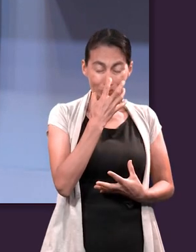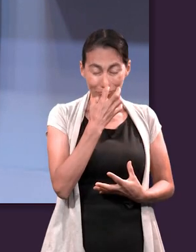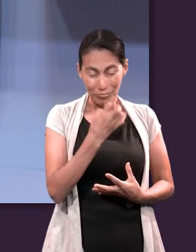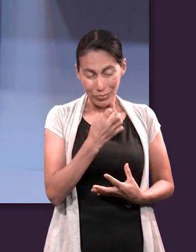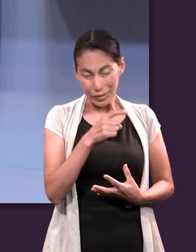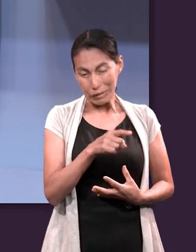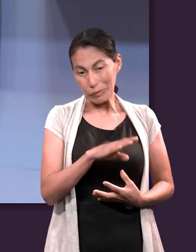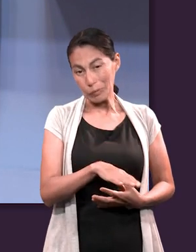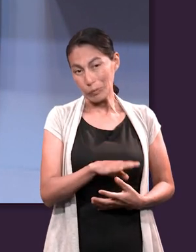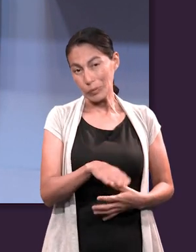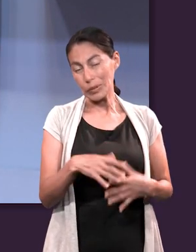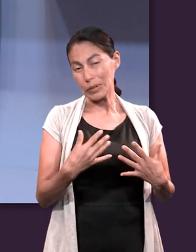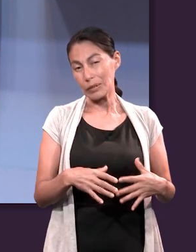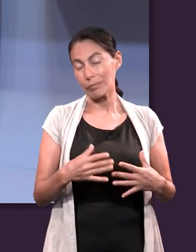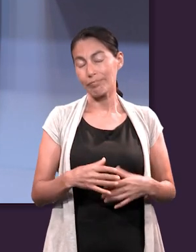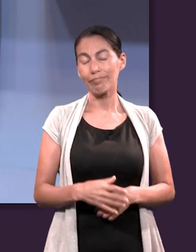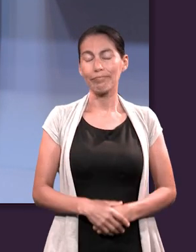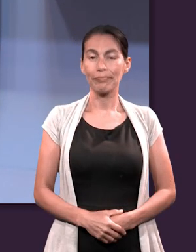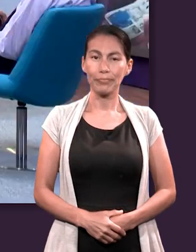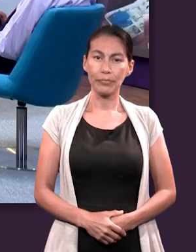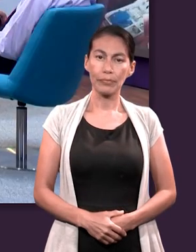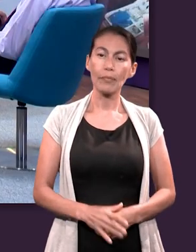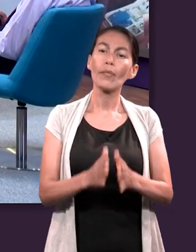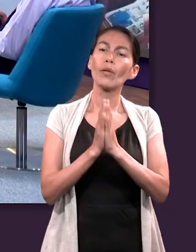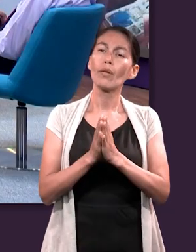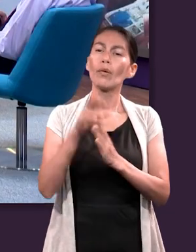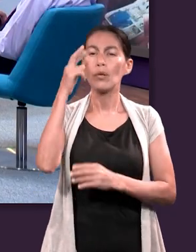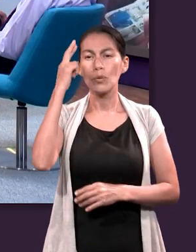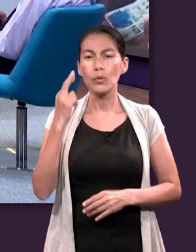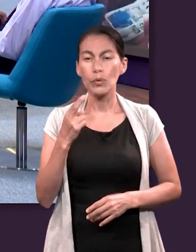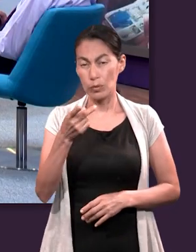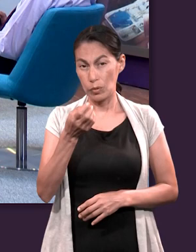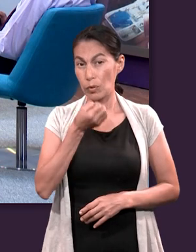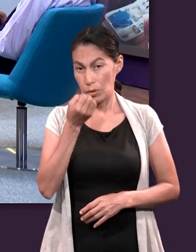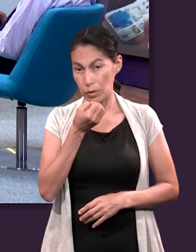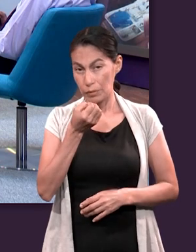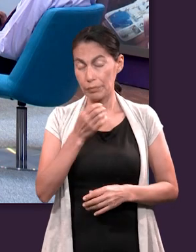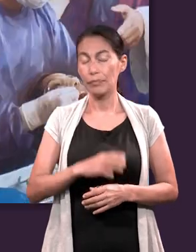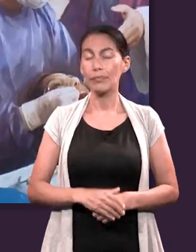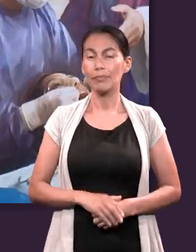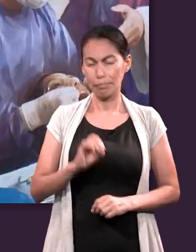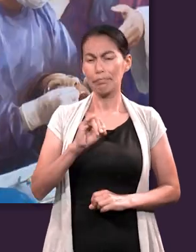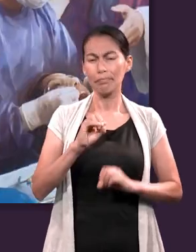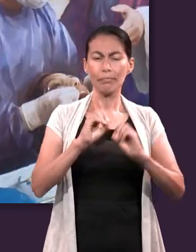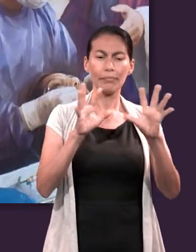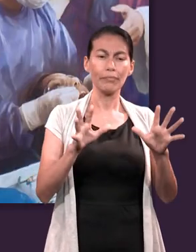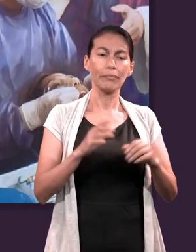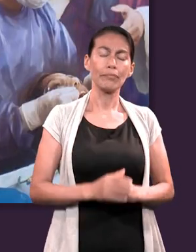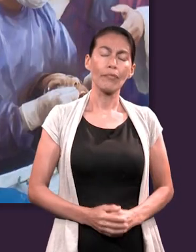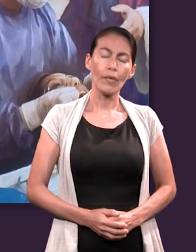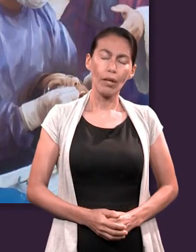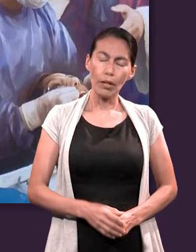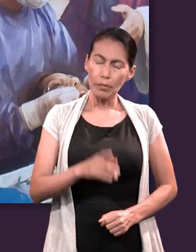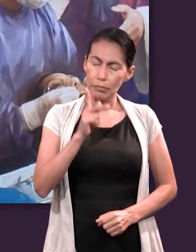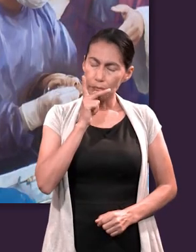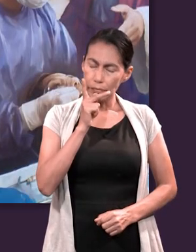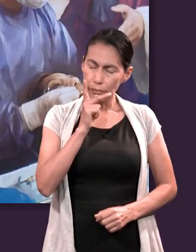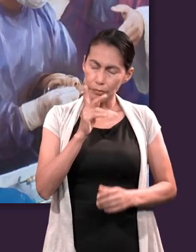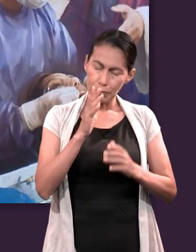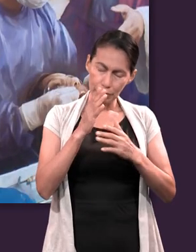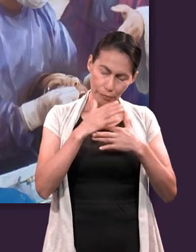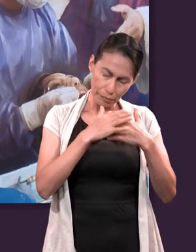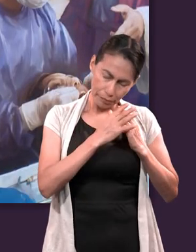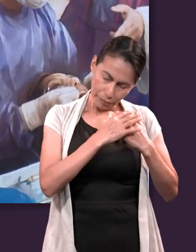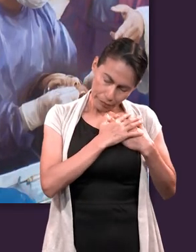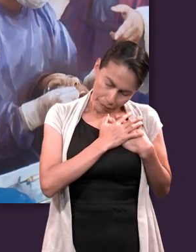de mi vida. Ruth, ¿te gustaría tener la oración para empezar? Claro que sí, oremos. Amante Padre que estás en